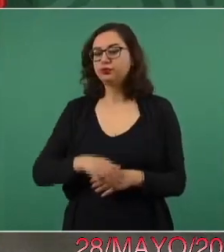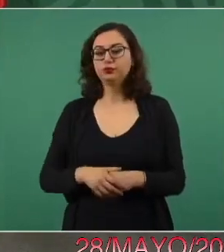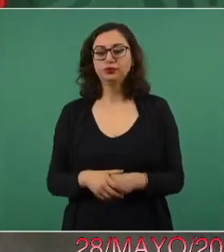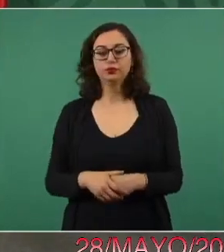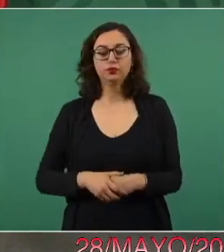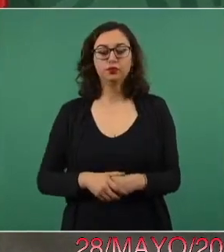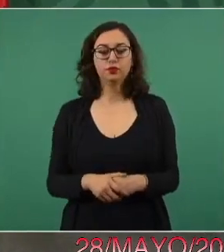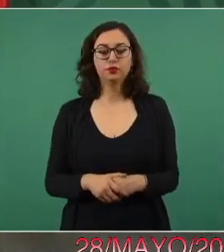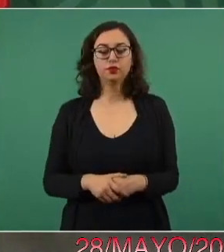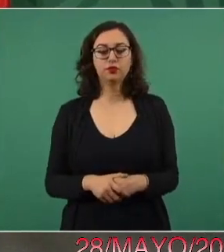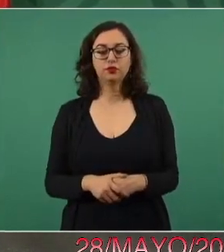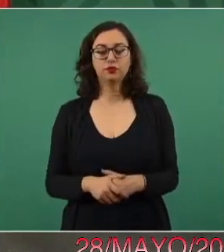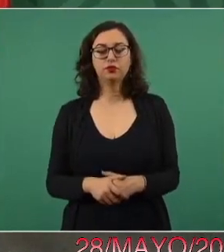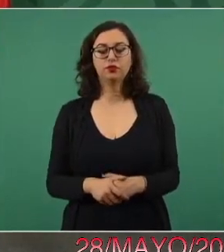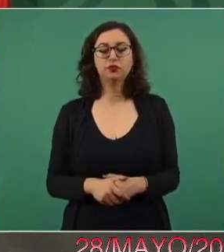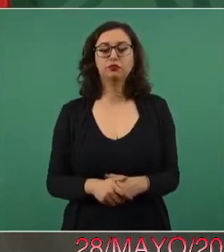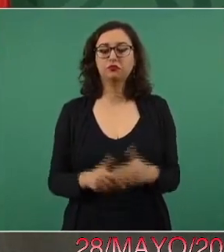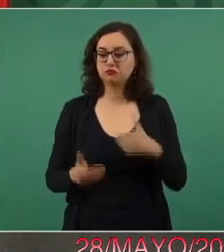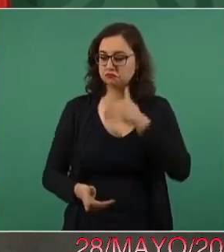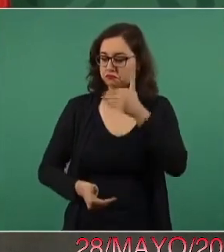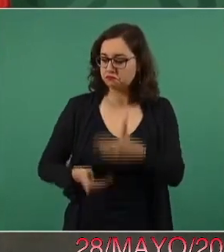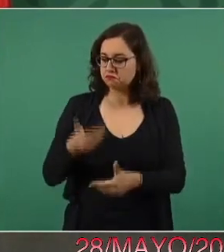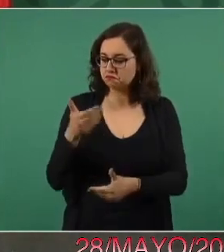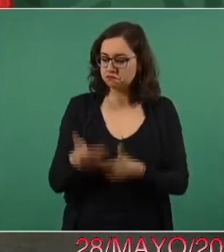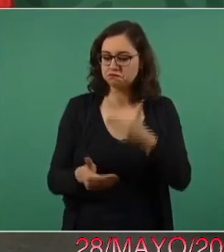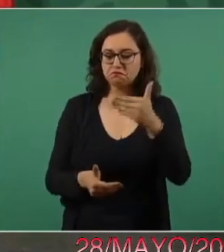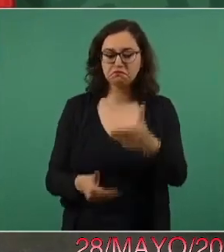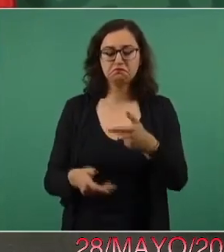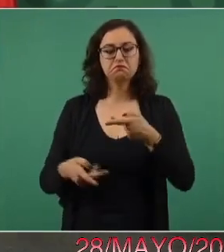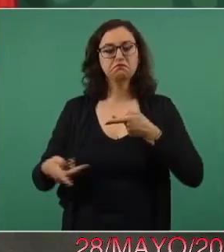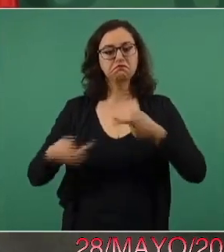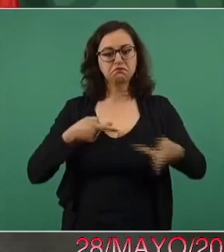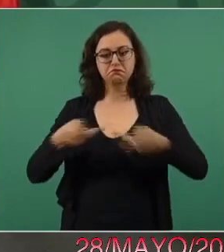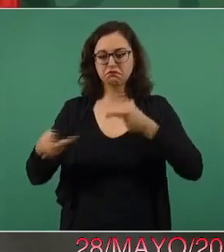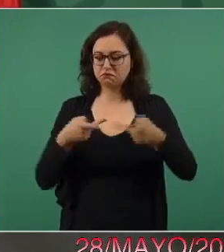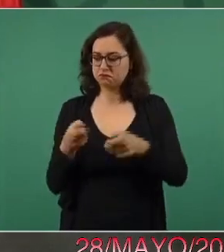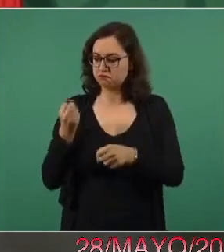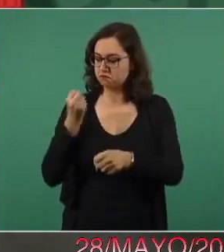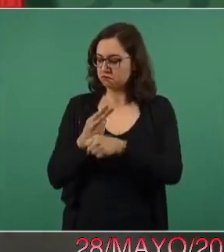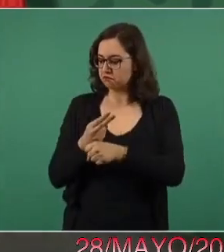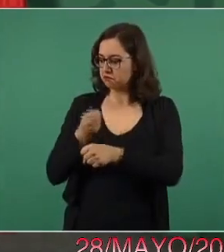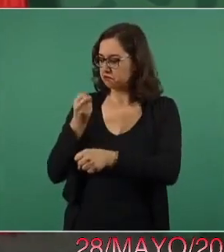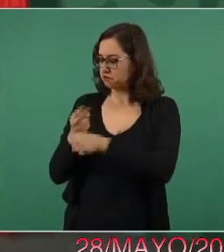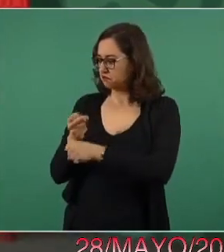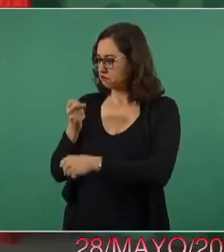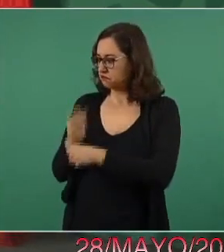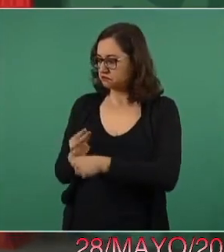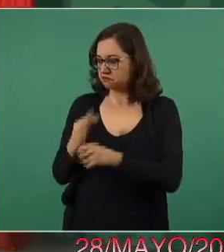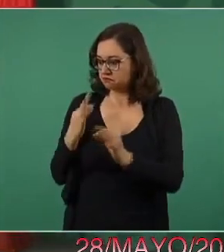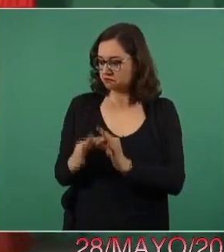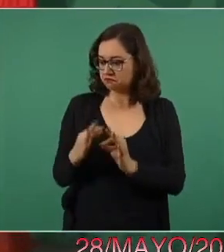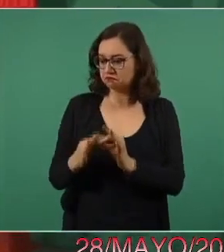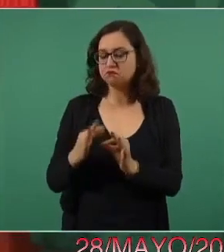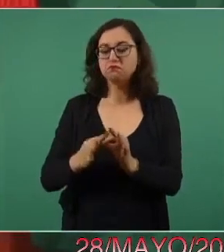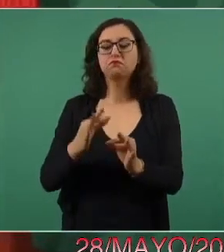actuamos a tiempo. Se contrataron vacunas